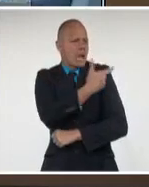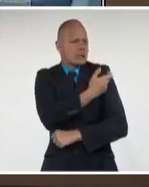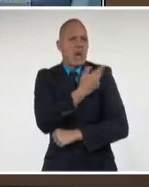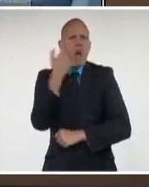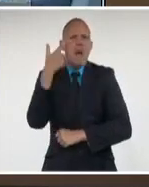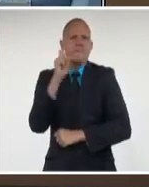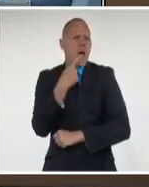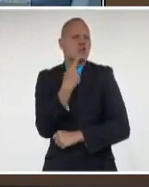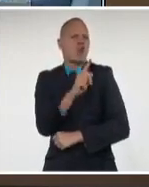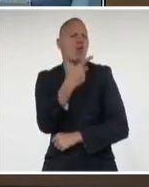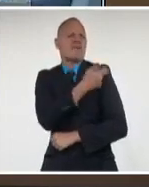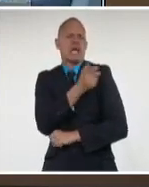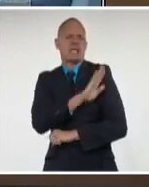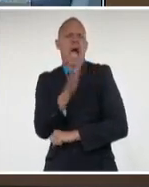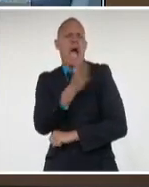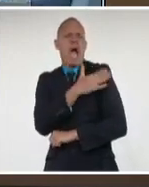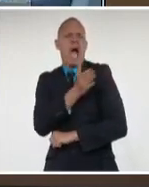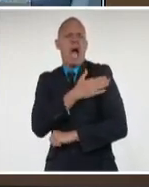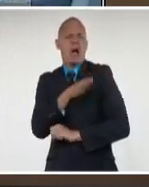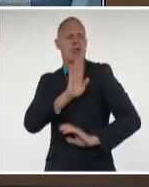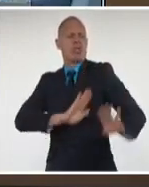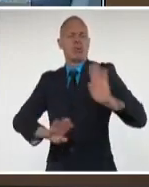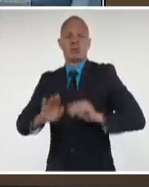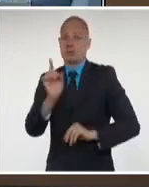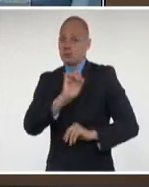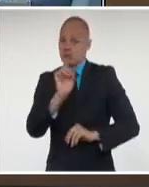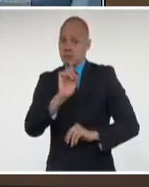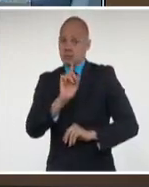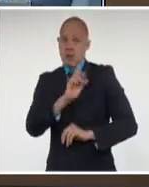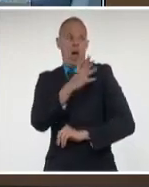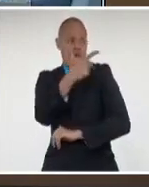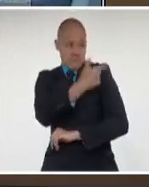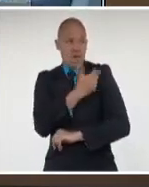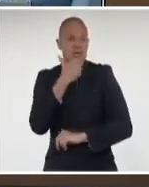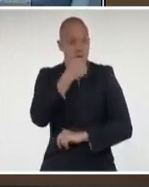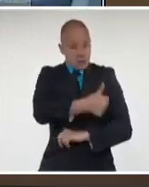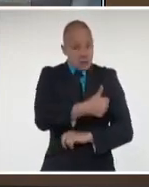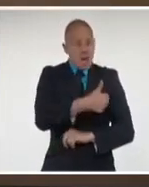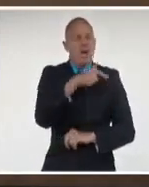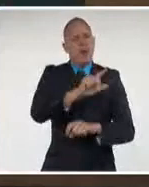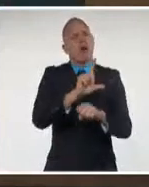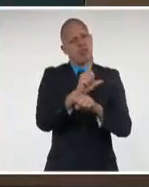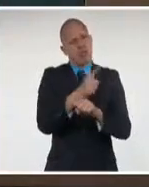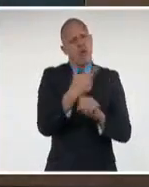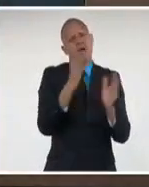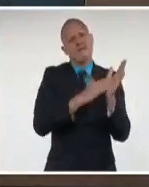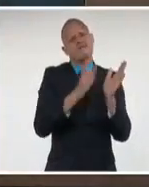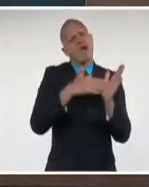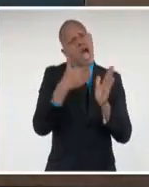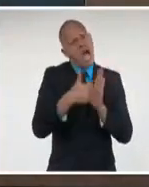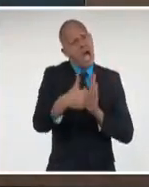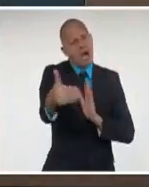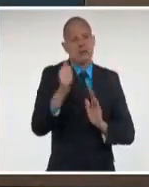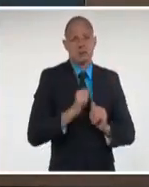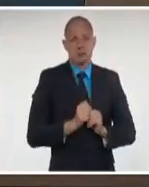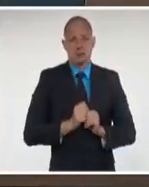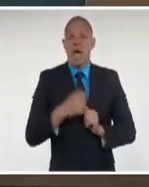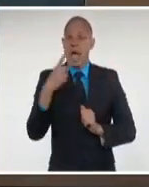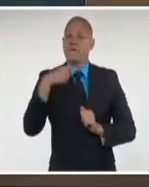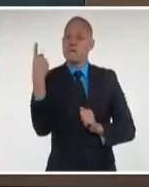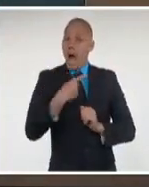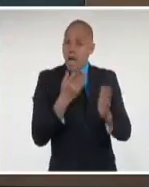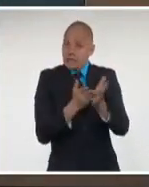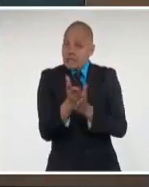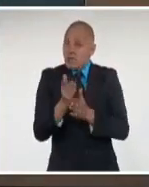hacer ellas solas el trabajo. Y de su mano la solución llegará, pero demorará varios meses más. Y eso tiene su precio en